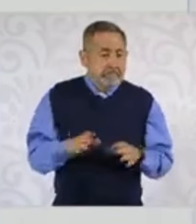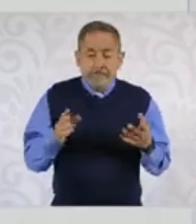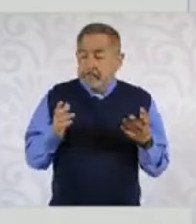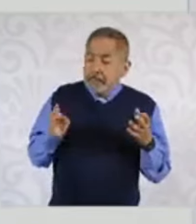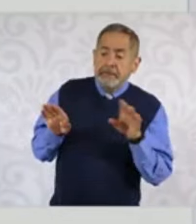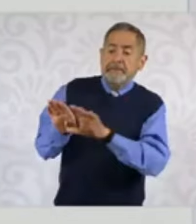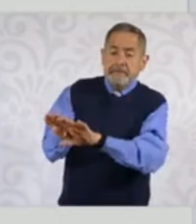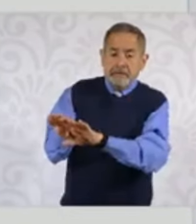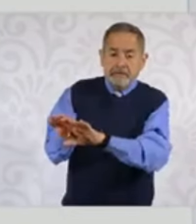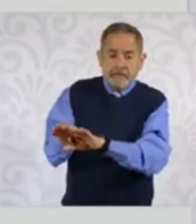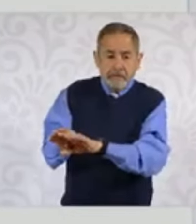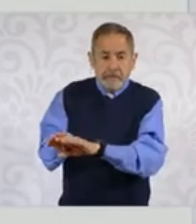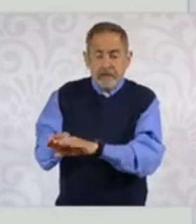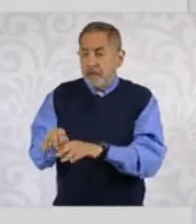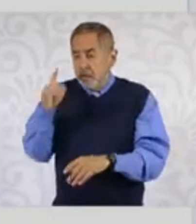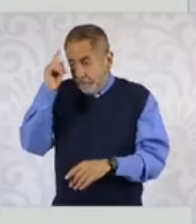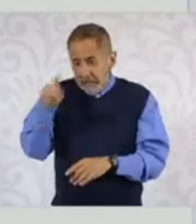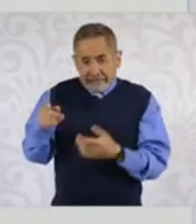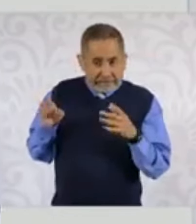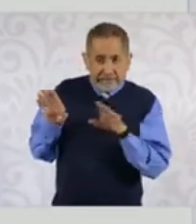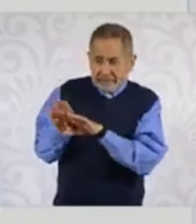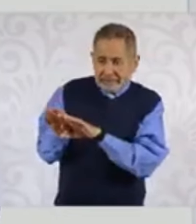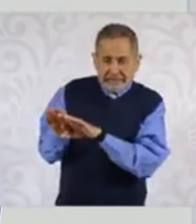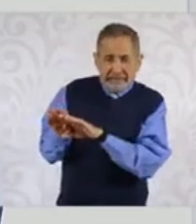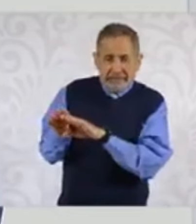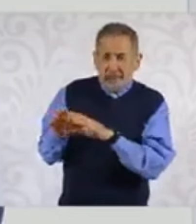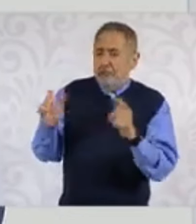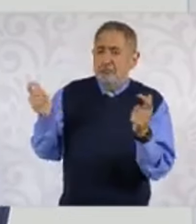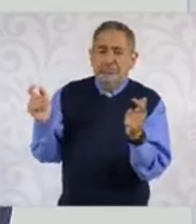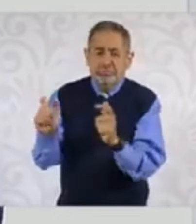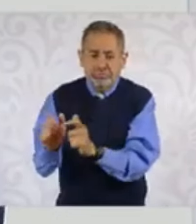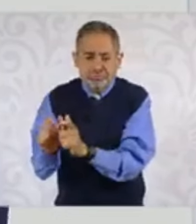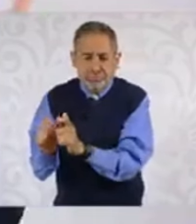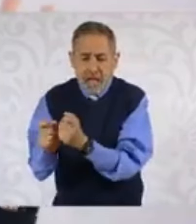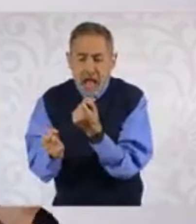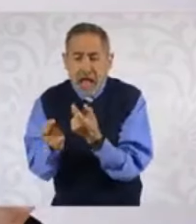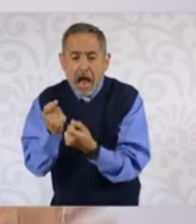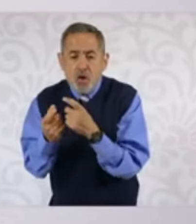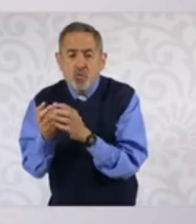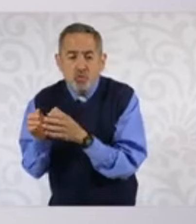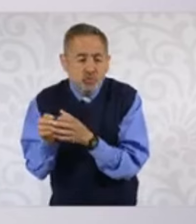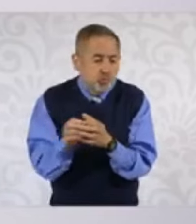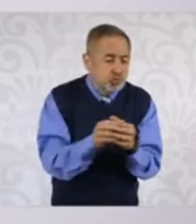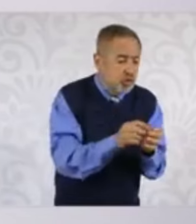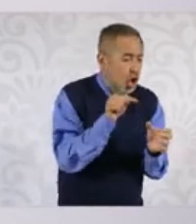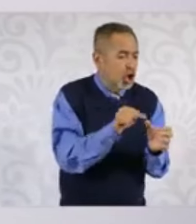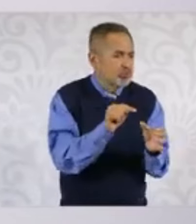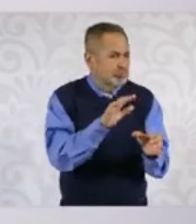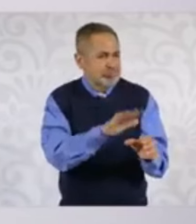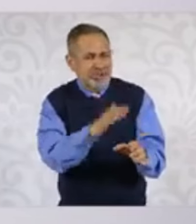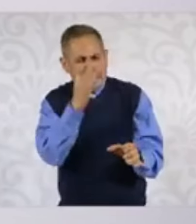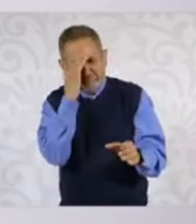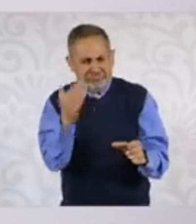porque en ocasiones alargan los días, en ocasiones acortan. Entonces ahorita como estamos